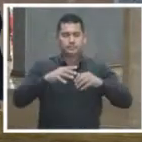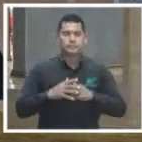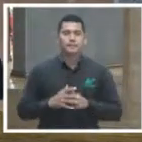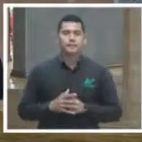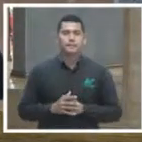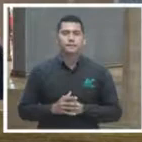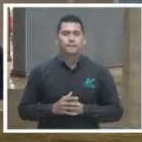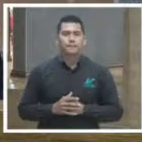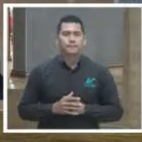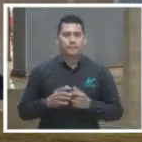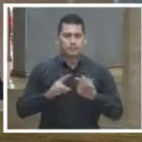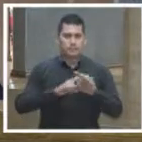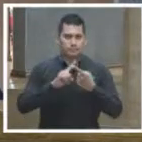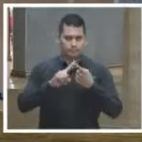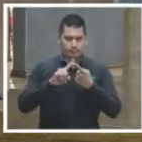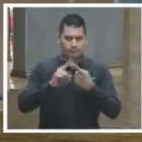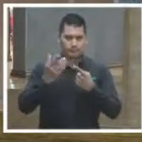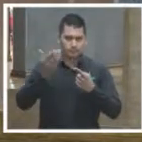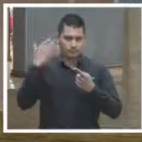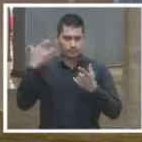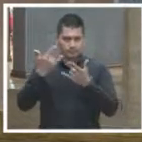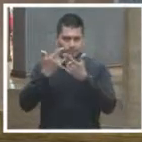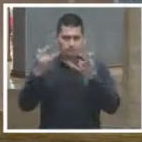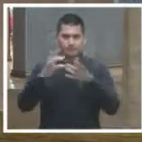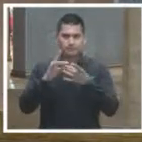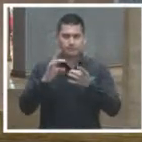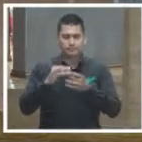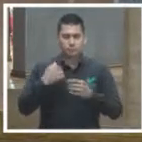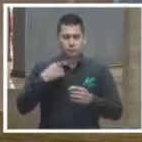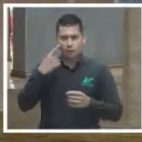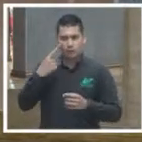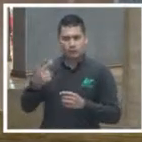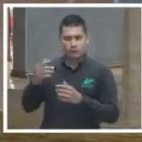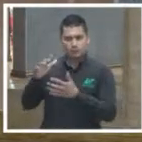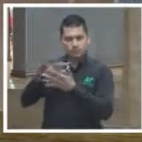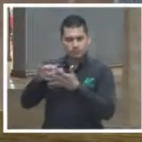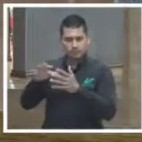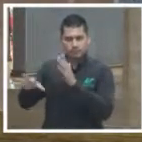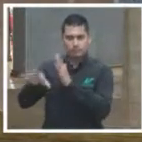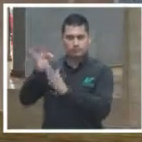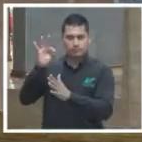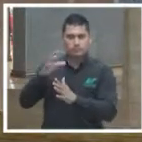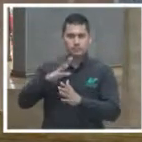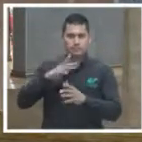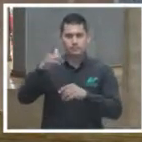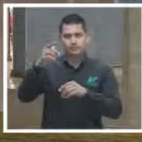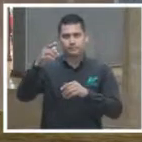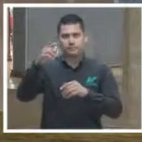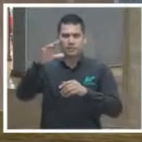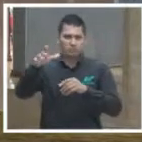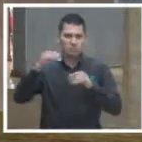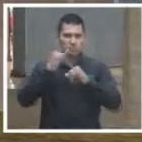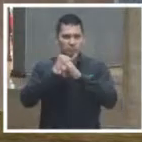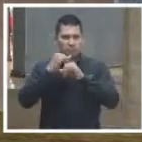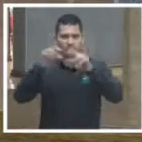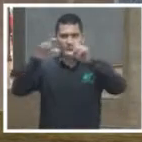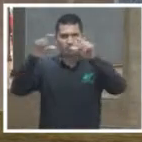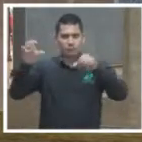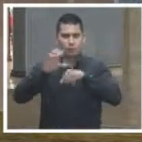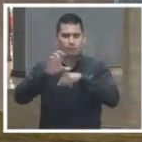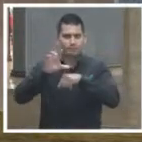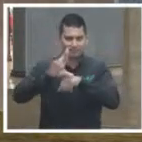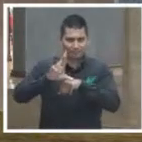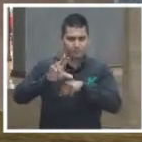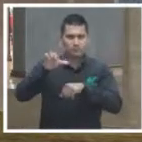un primer caso que me ha llamado la atención es un portal de Costa Rica Costa Rica en